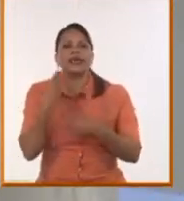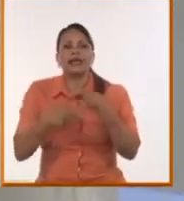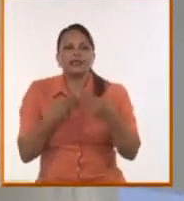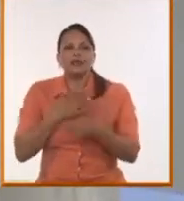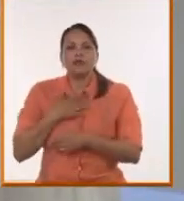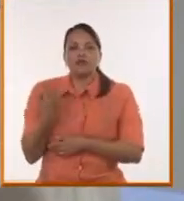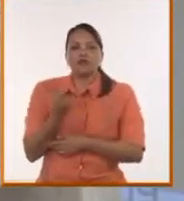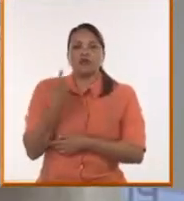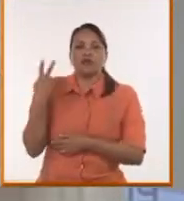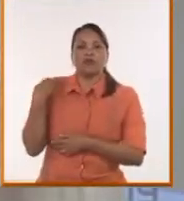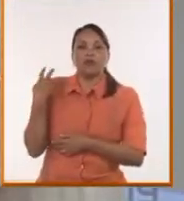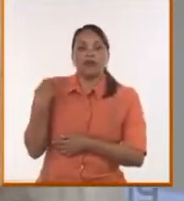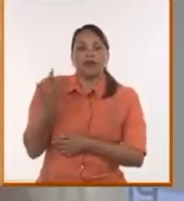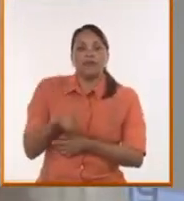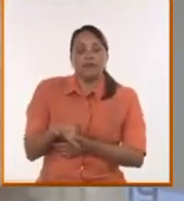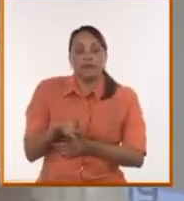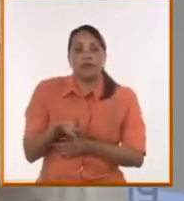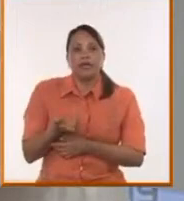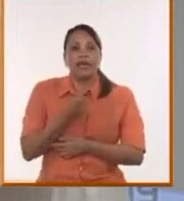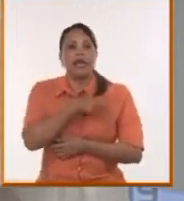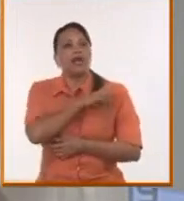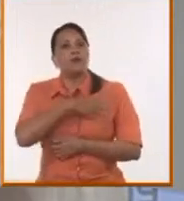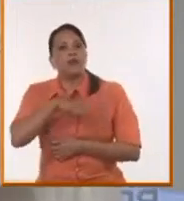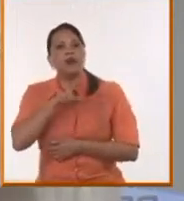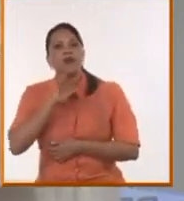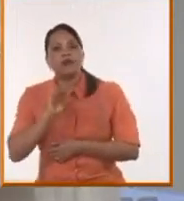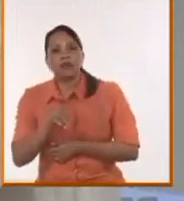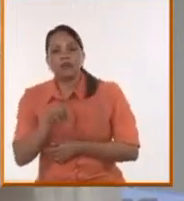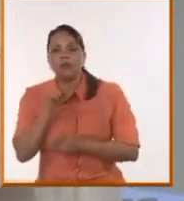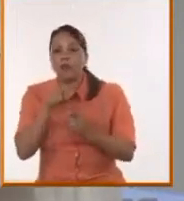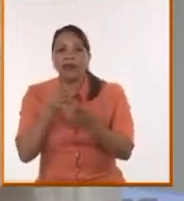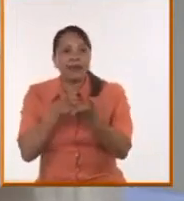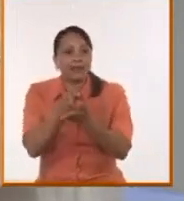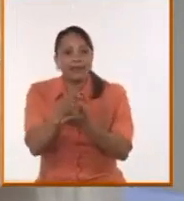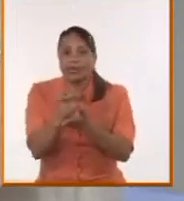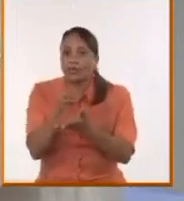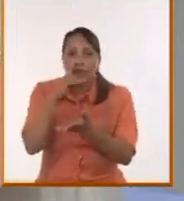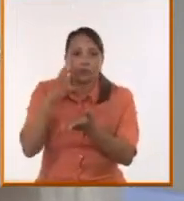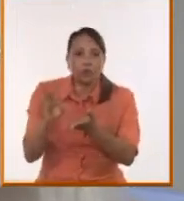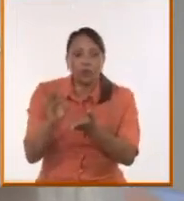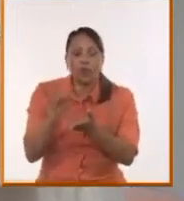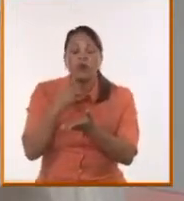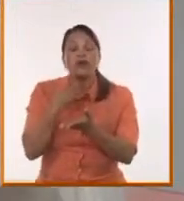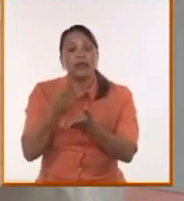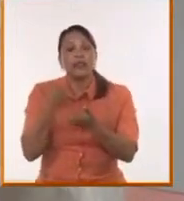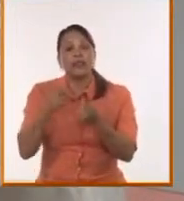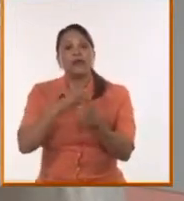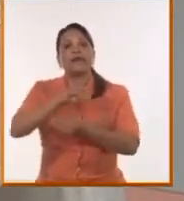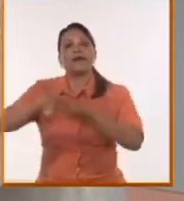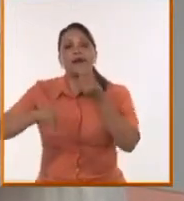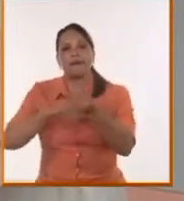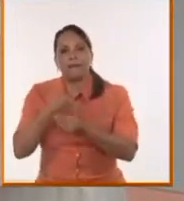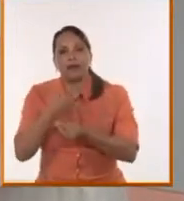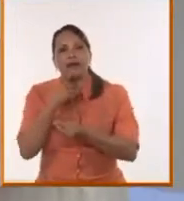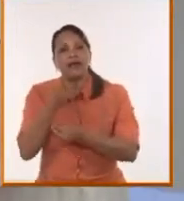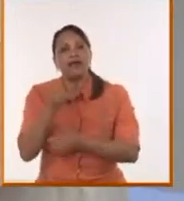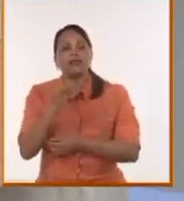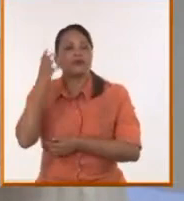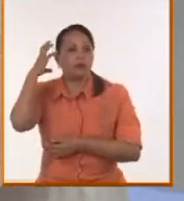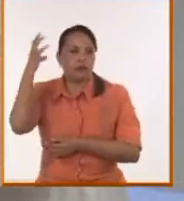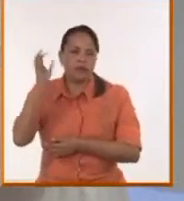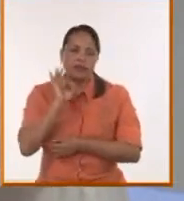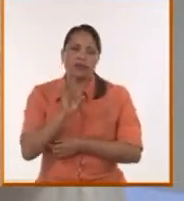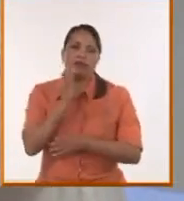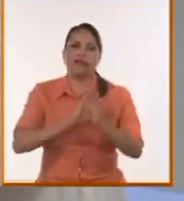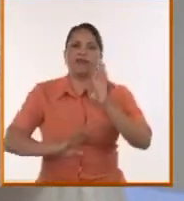que te está diciendo que no necesariamente por donde tú estás comandando está el camino. Y eso se refería justamente un gobierno del frente de